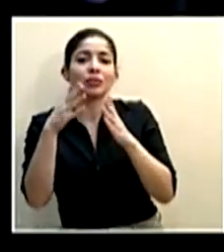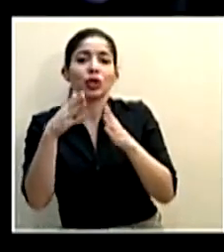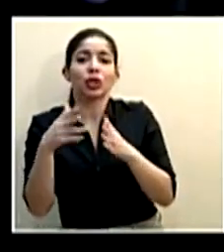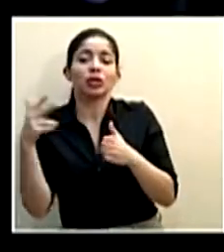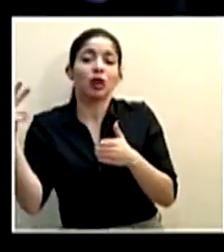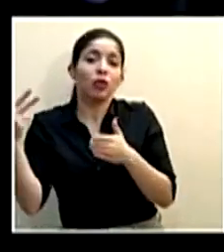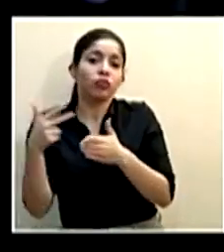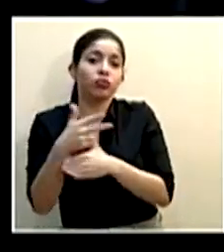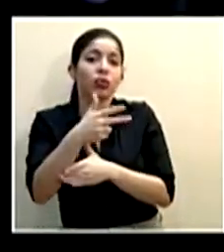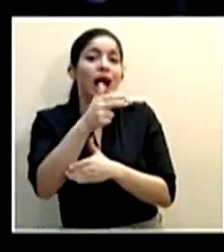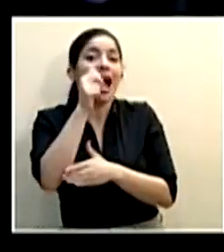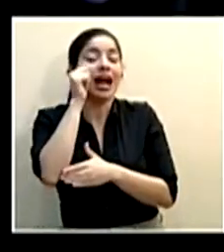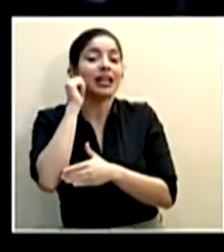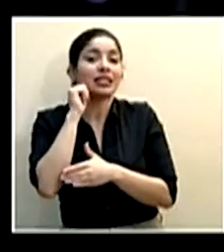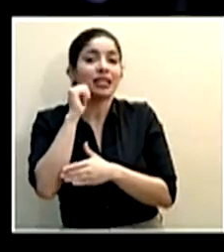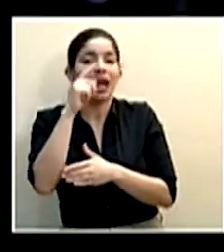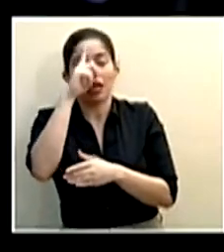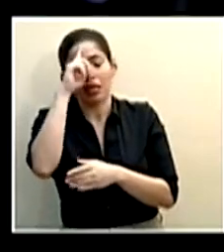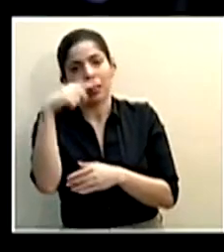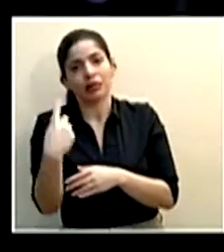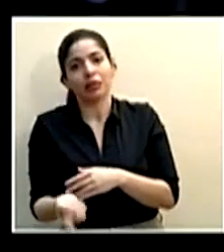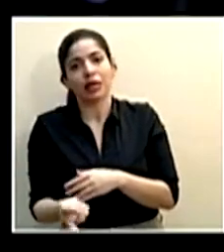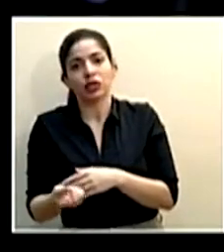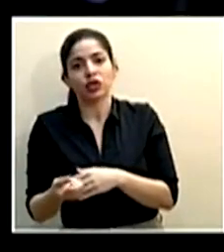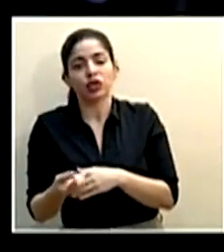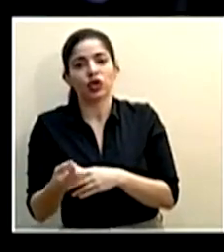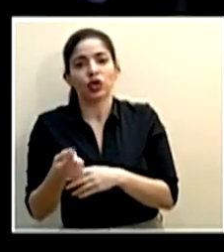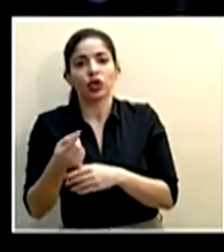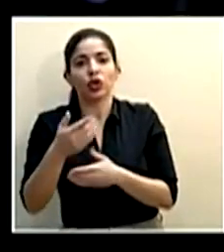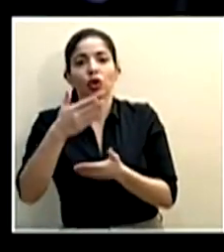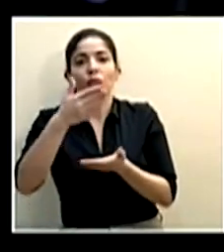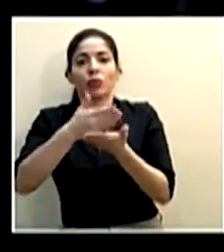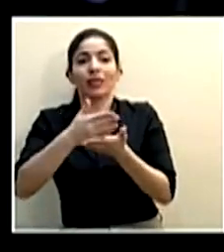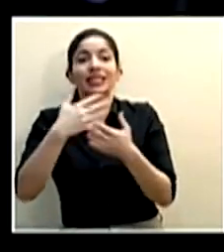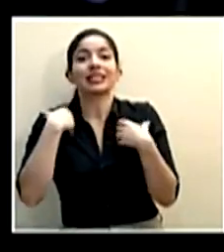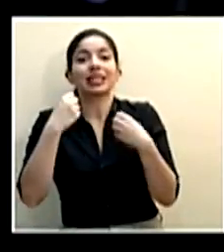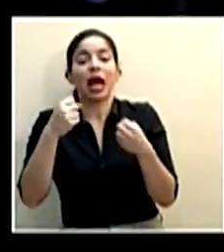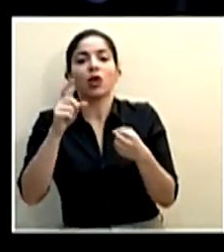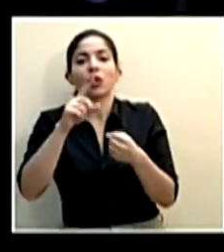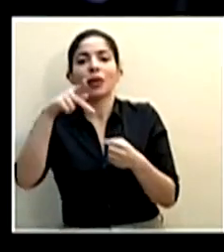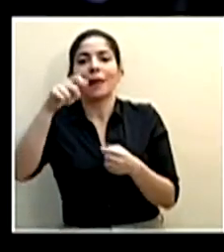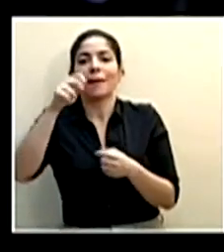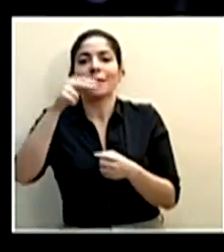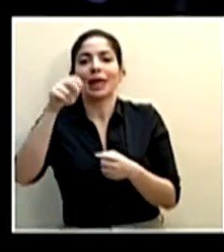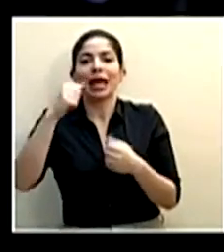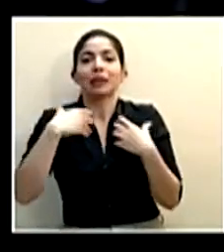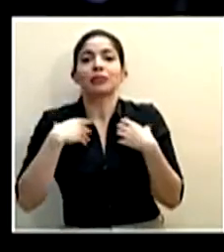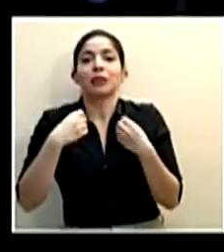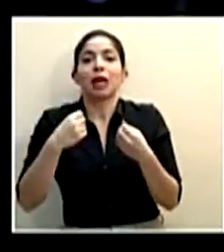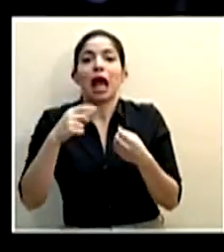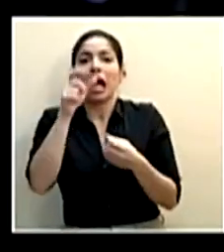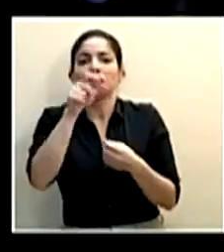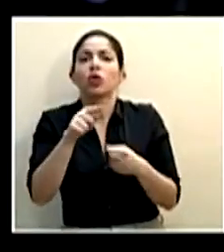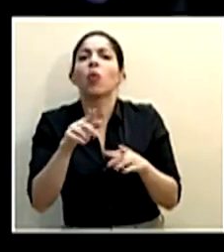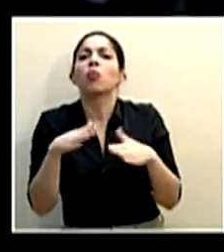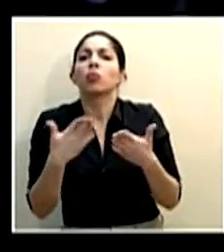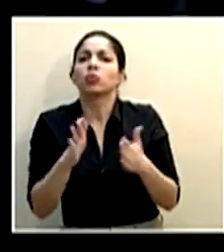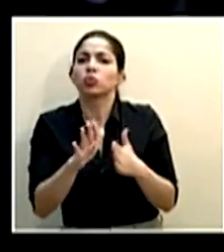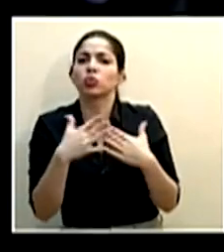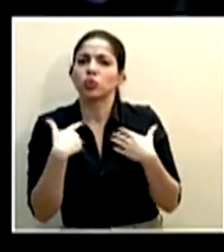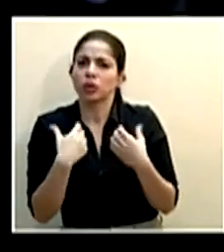cruzó la frontera ayer y que se desmayó en el puesto de salud en Peñas Blancas. También quería consultarle